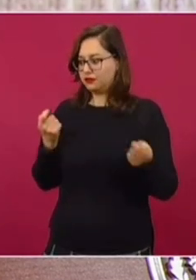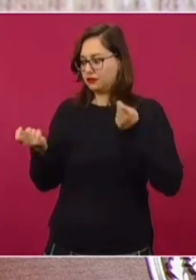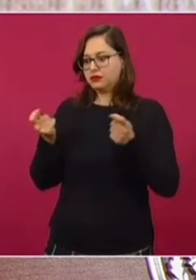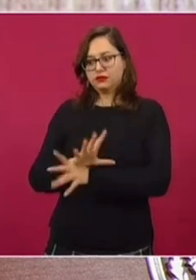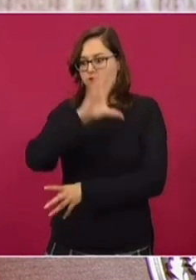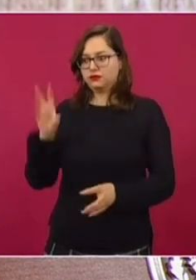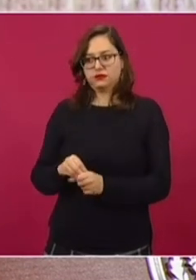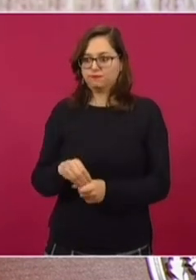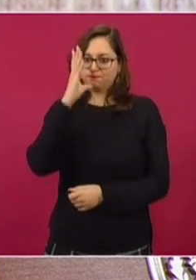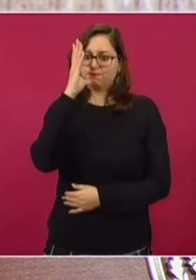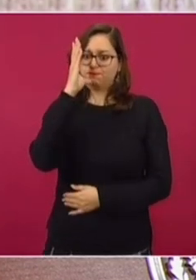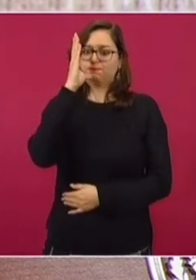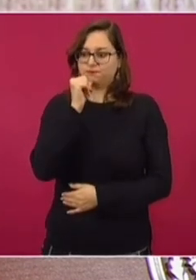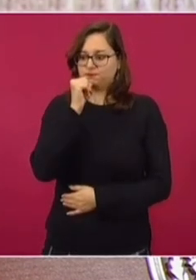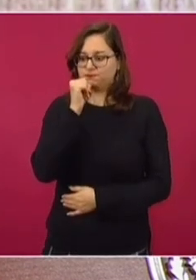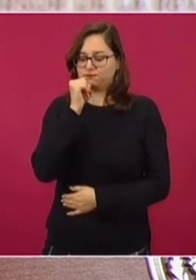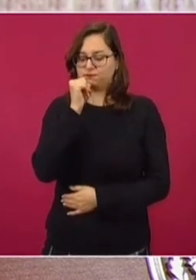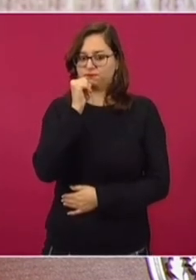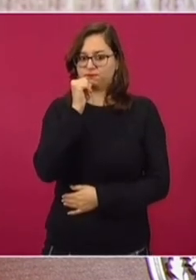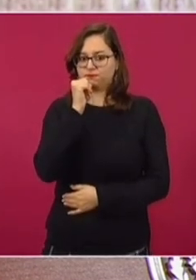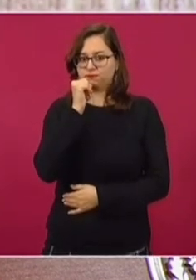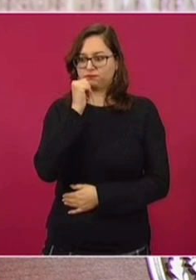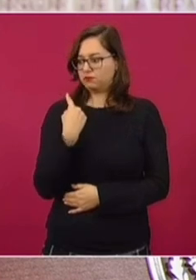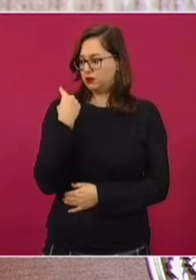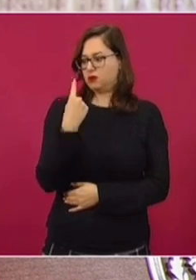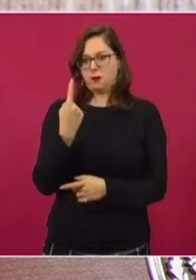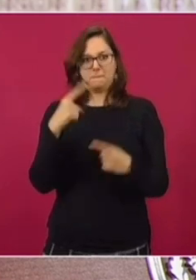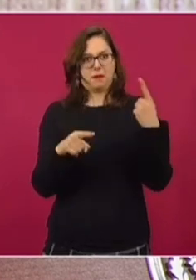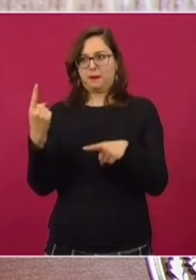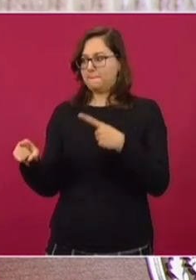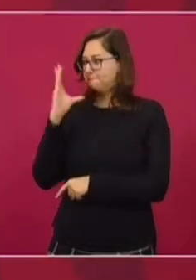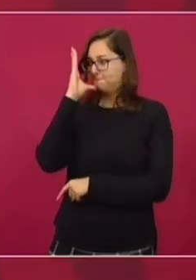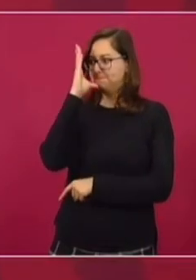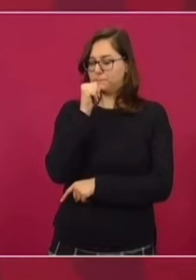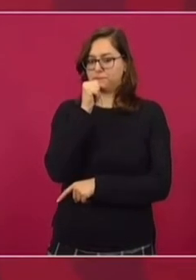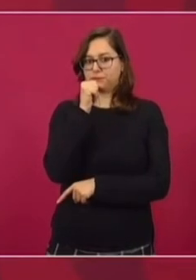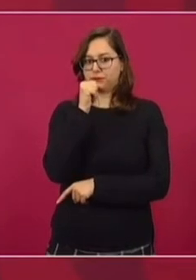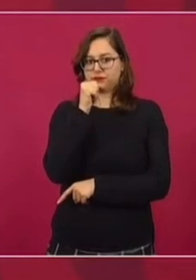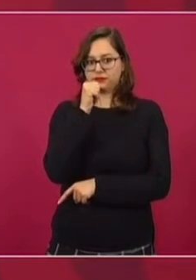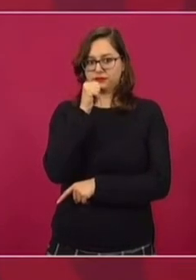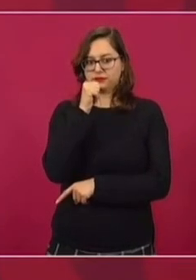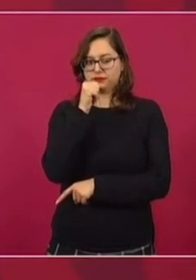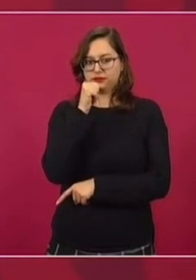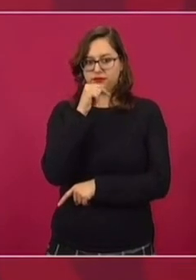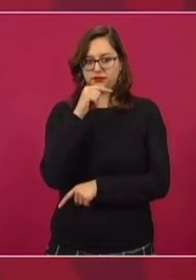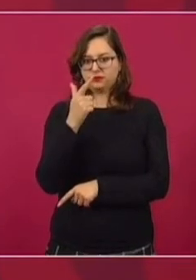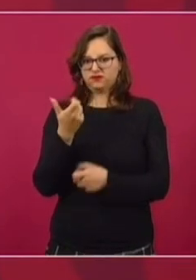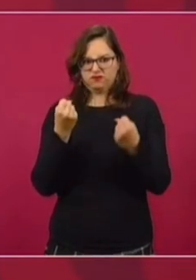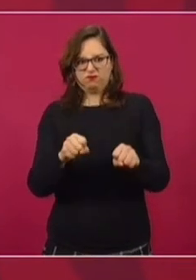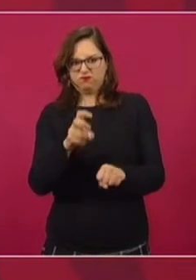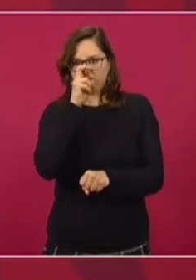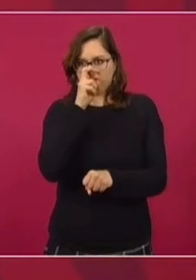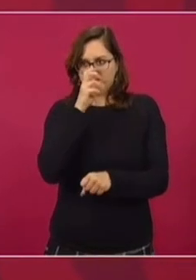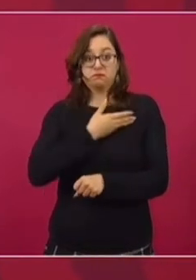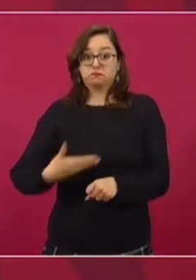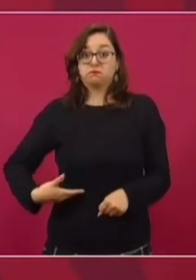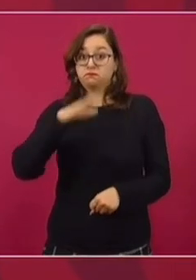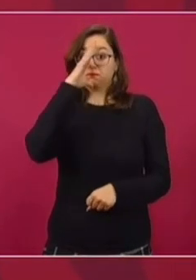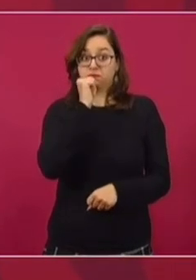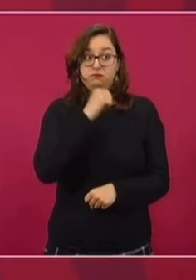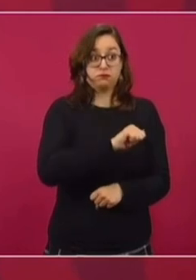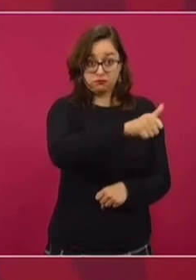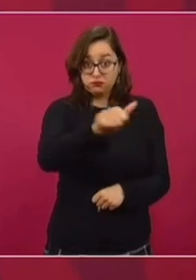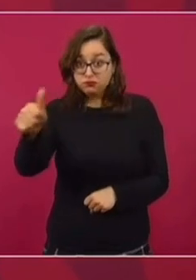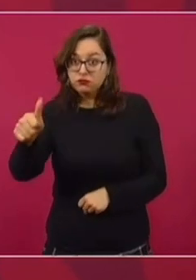ese poder ilegítimo, omnímodo, autoritario, pues nadie lo puede